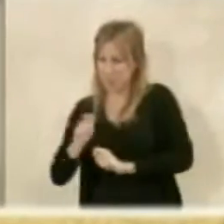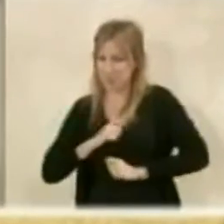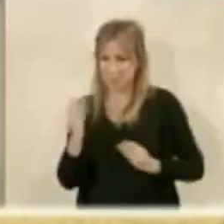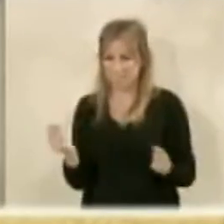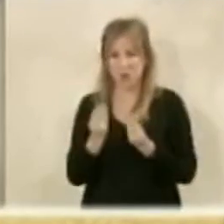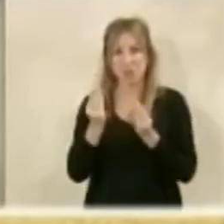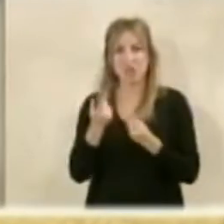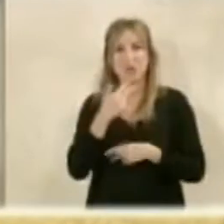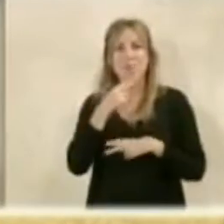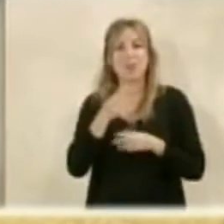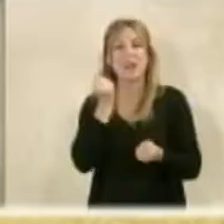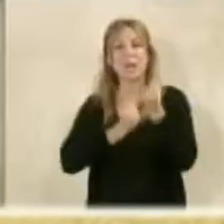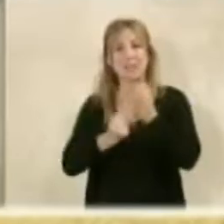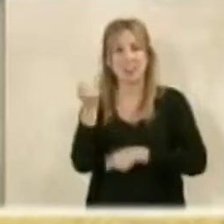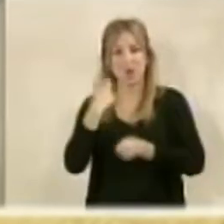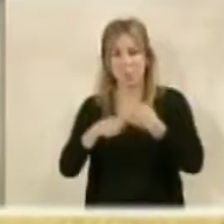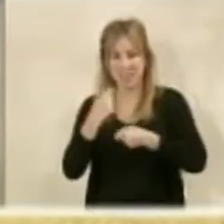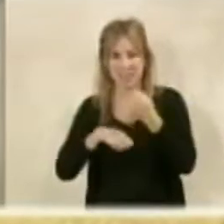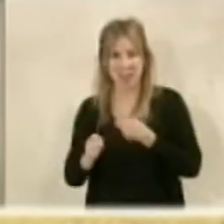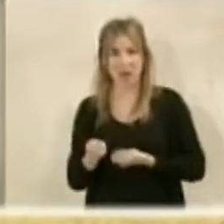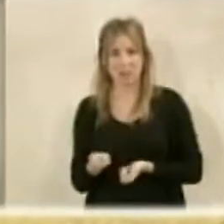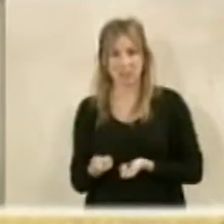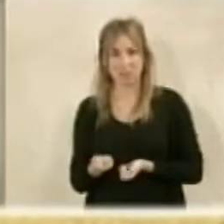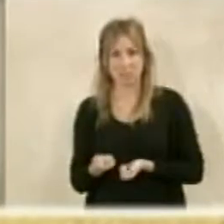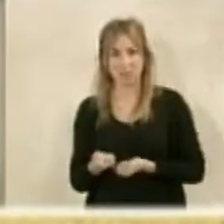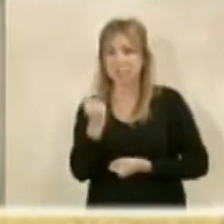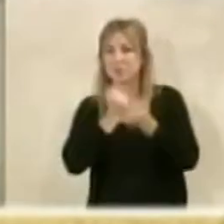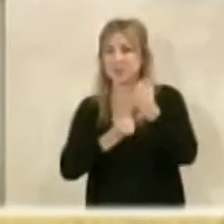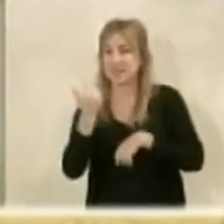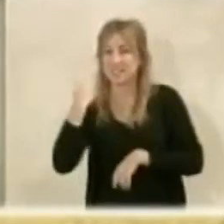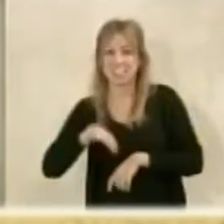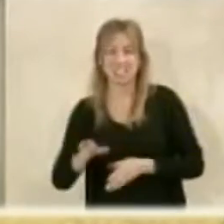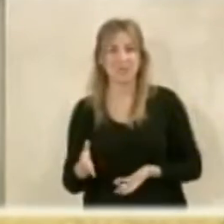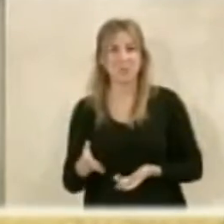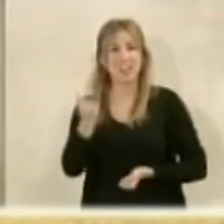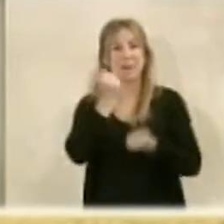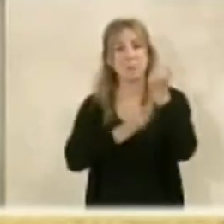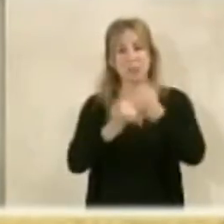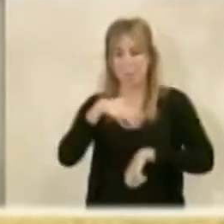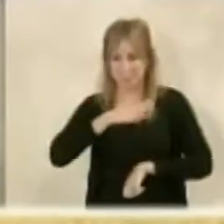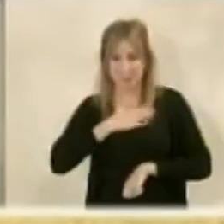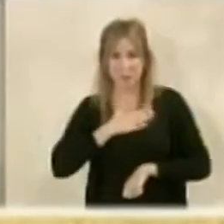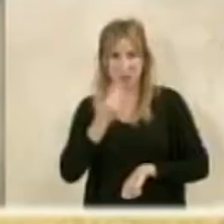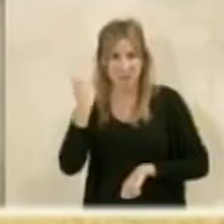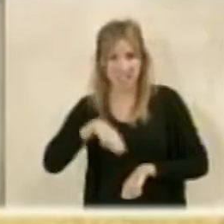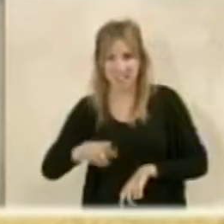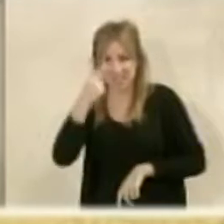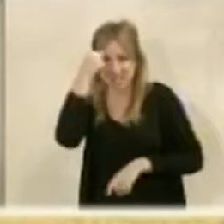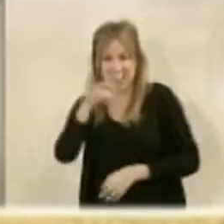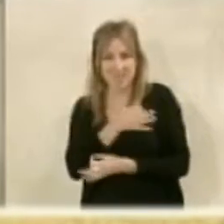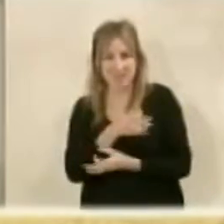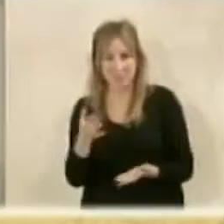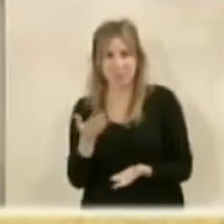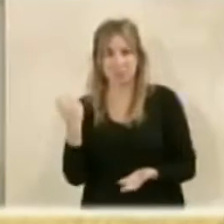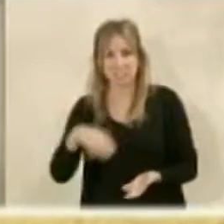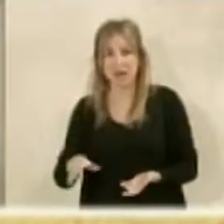Yo he hablado de la capitalidad comercial, lógicamente la capitalidad está más que supuesta, la capitalidad patrimonial también está supuesta, a pesar de que tengamos